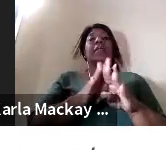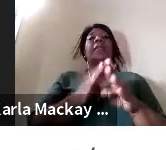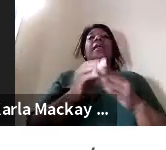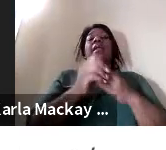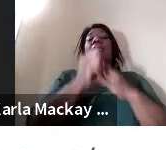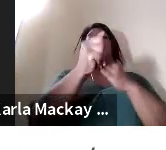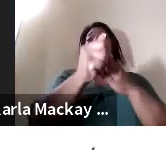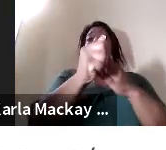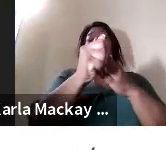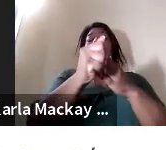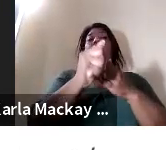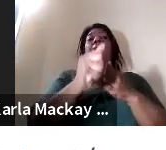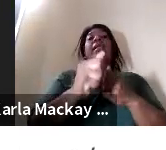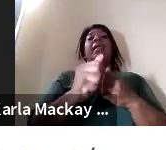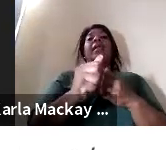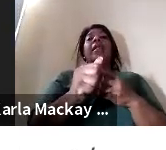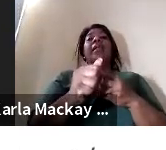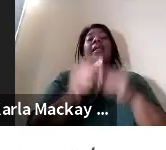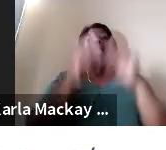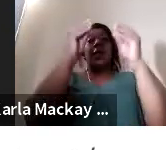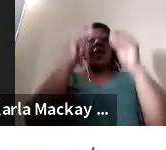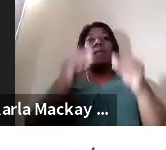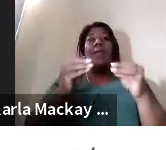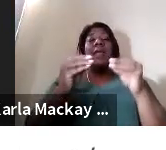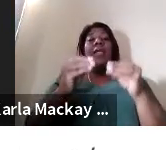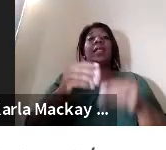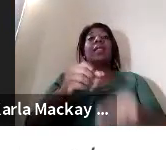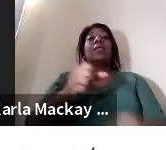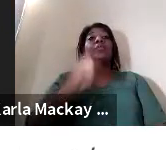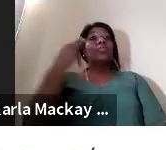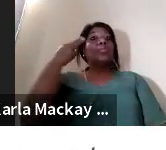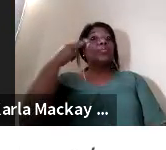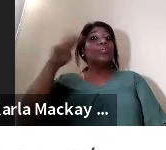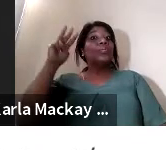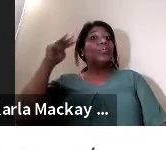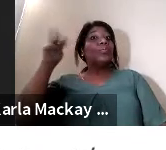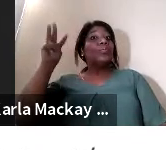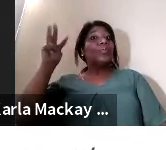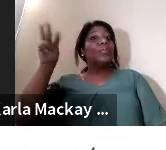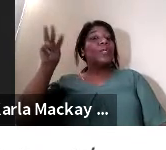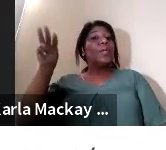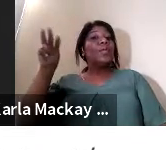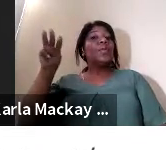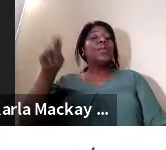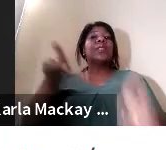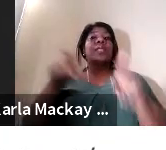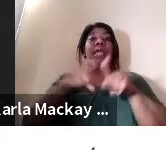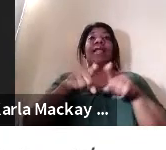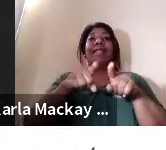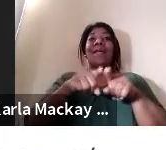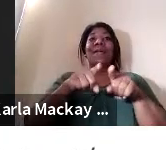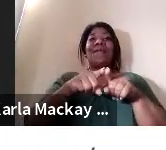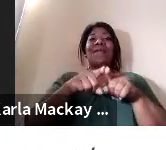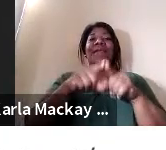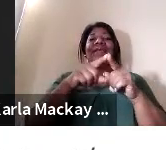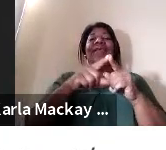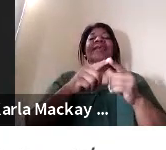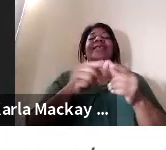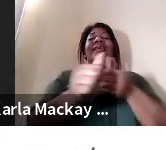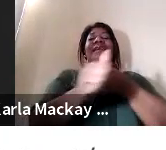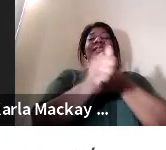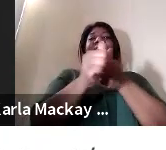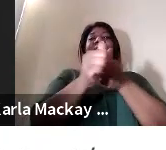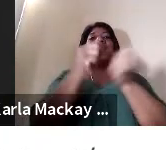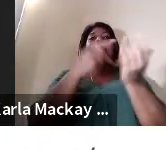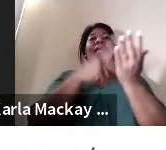música de la Escuela República de Costa Rica Luis Zurdo y los otros compañeros que están ahí en donde se le asesora el proyecto y logra tener su primera